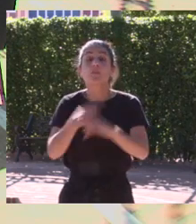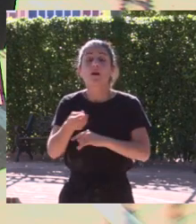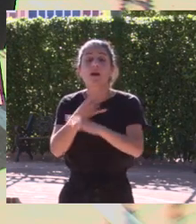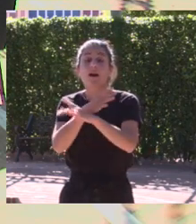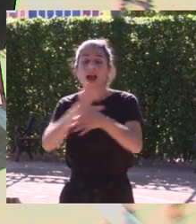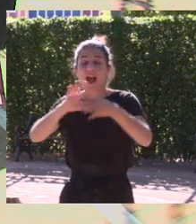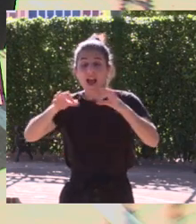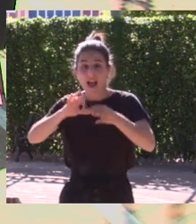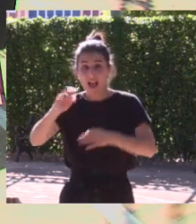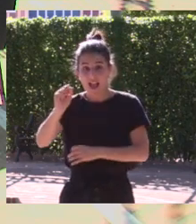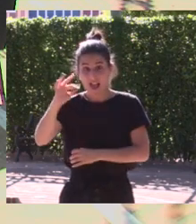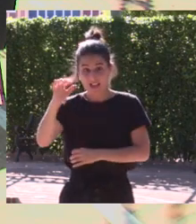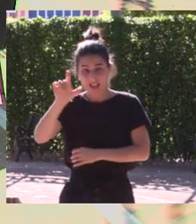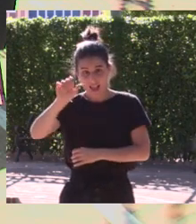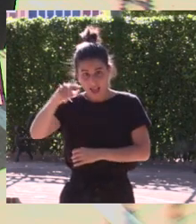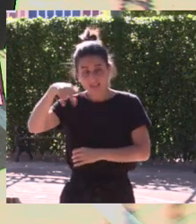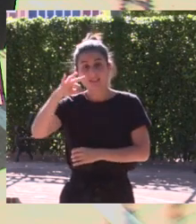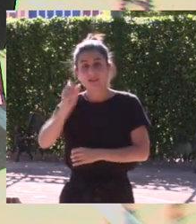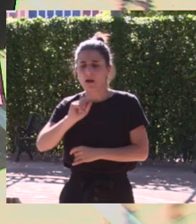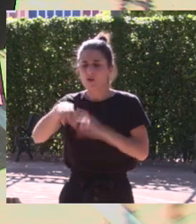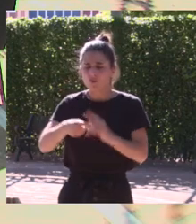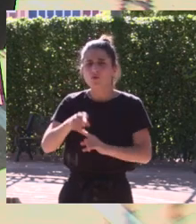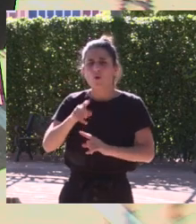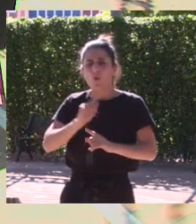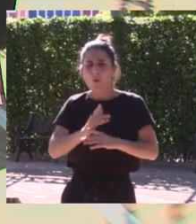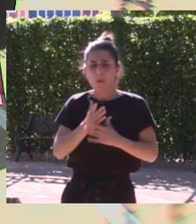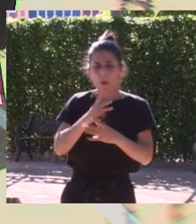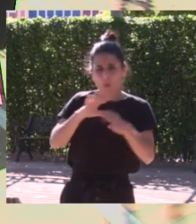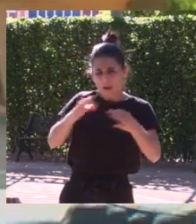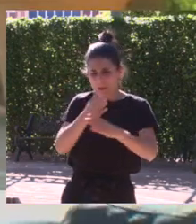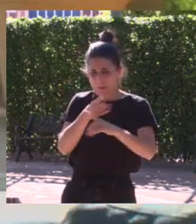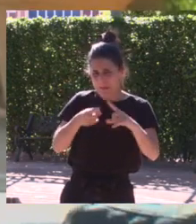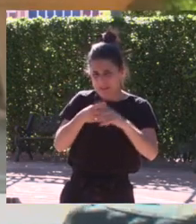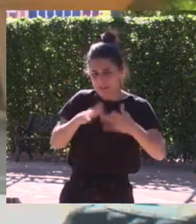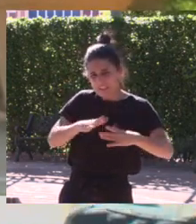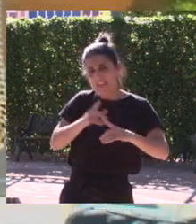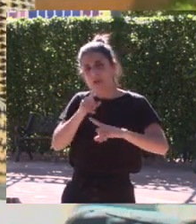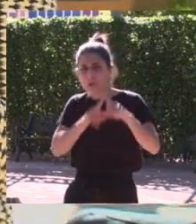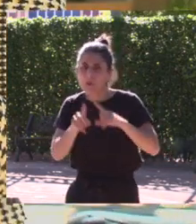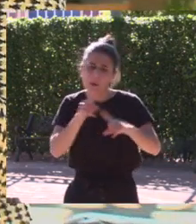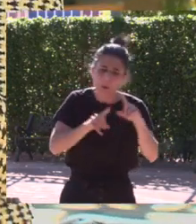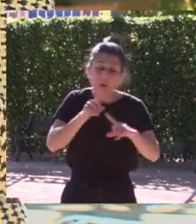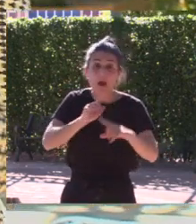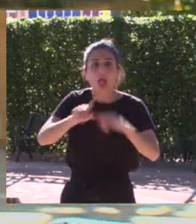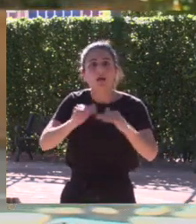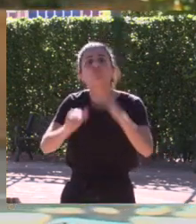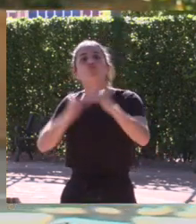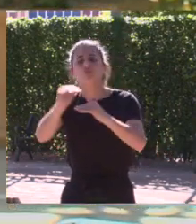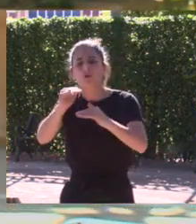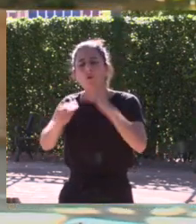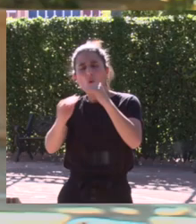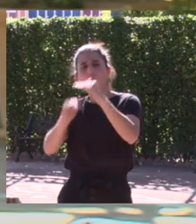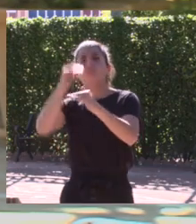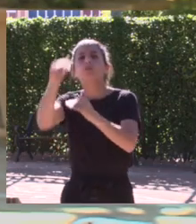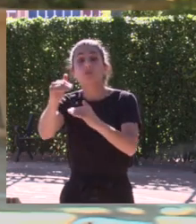tres cuartos de lo mismo tuvimos también muchas dificultades a mitad de a mitad de los Juegos y las pudimos superar